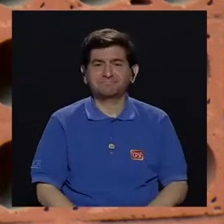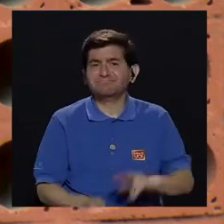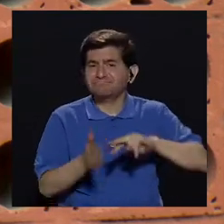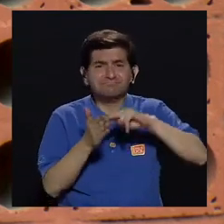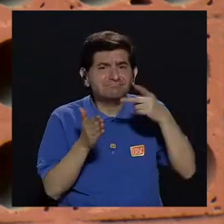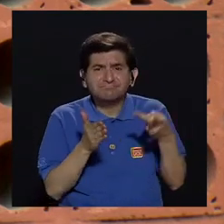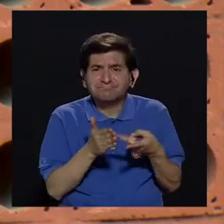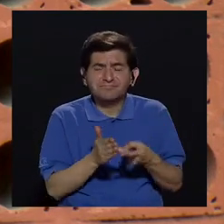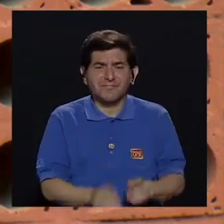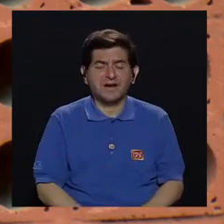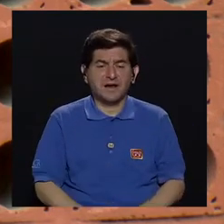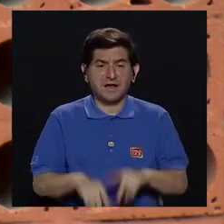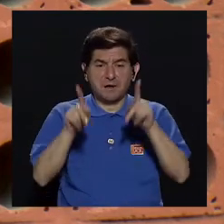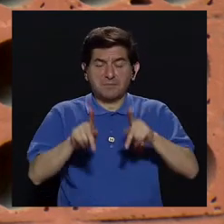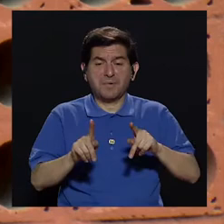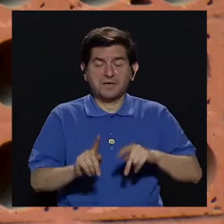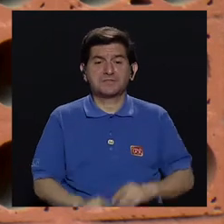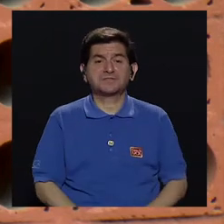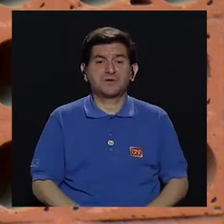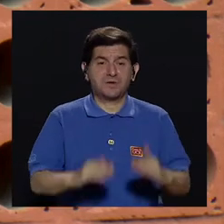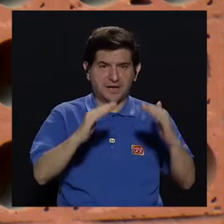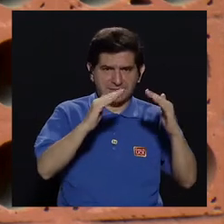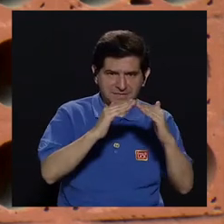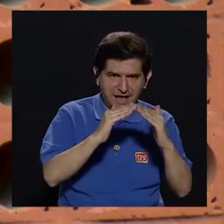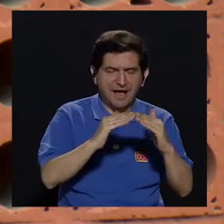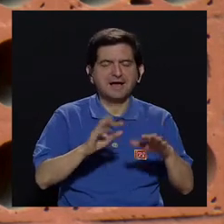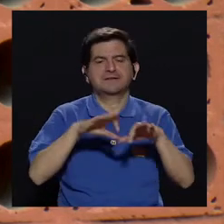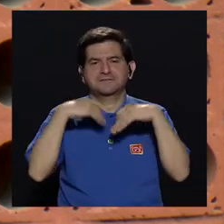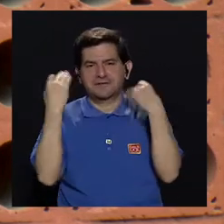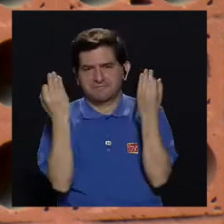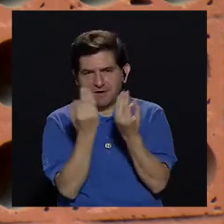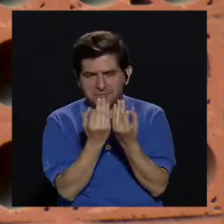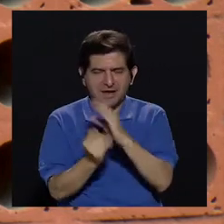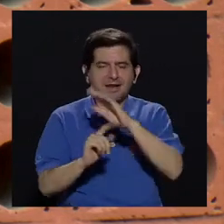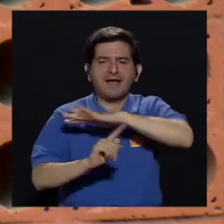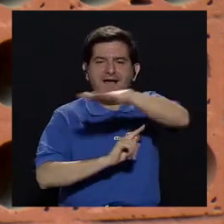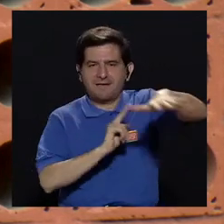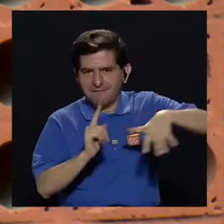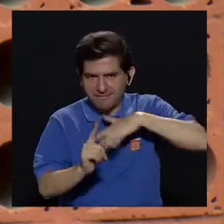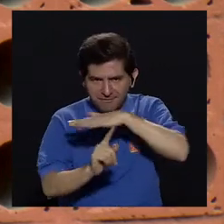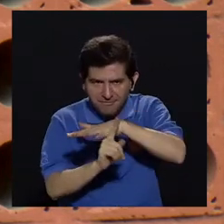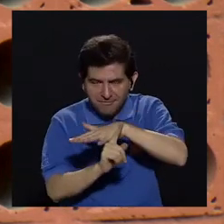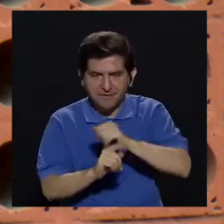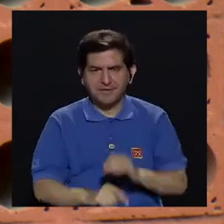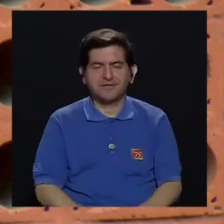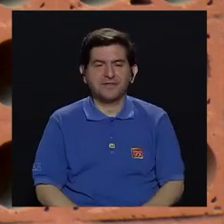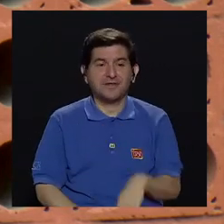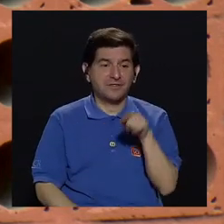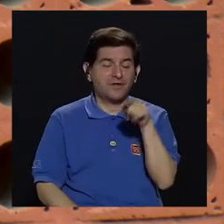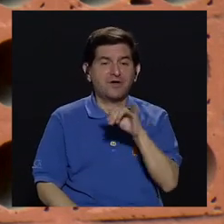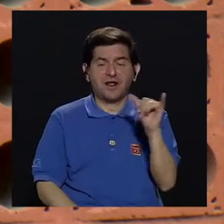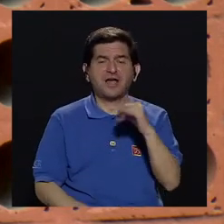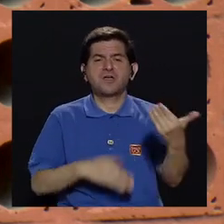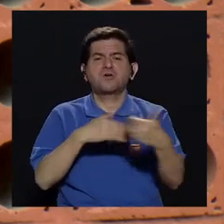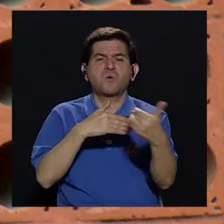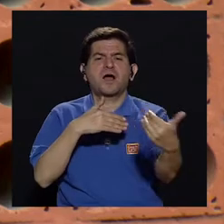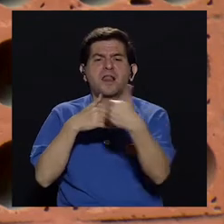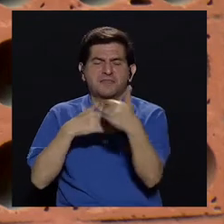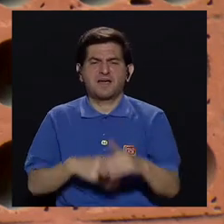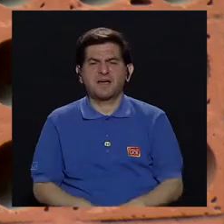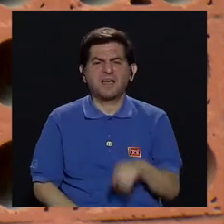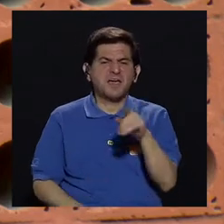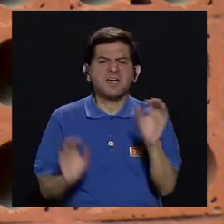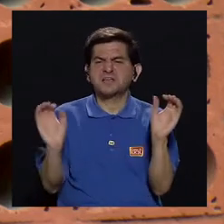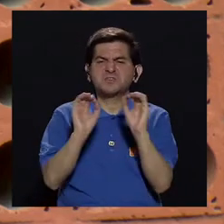Entonces esto va generando alrededor de las personas. Y en la casa, las familias, muchas veces atacan